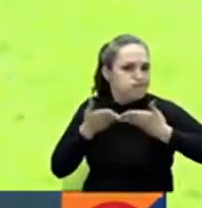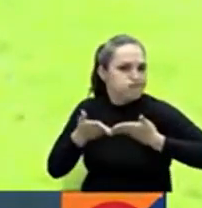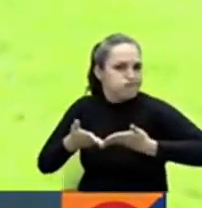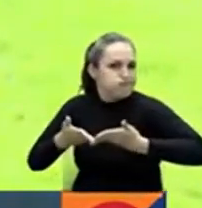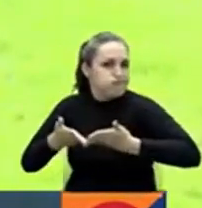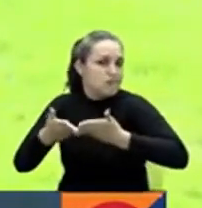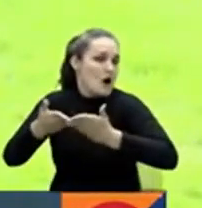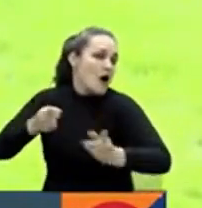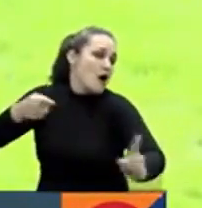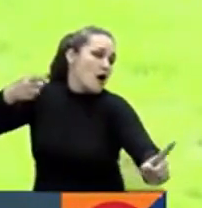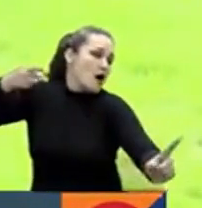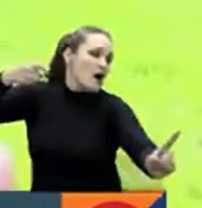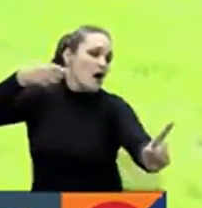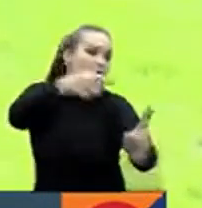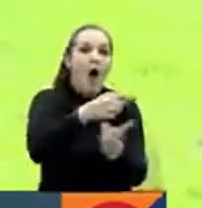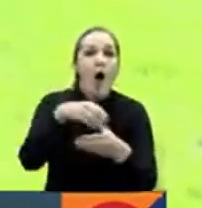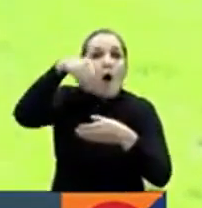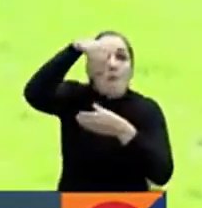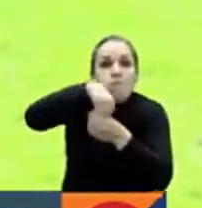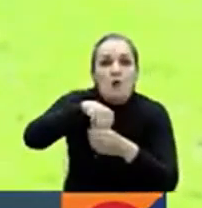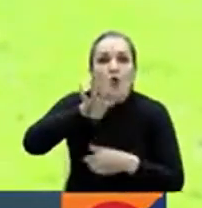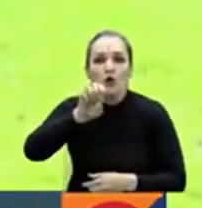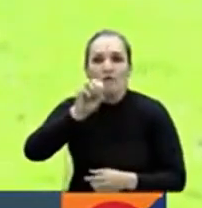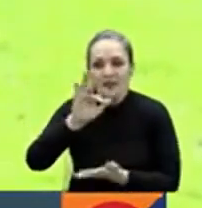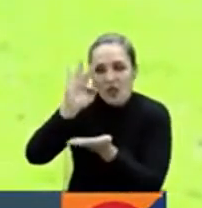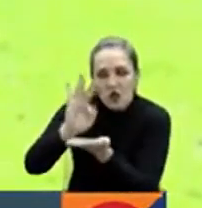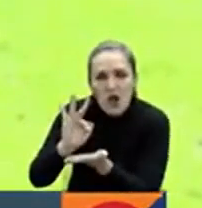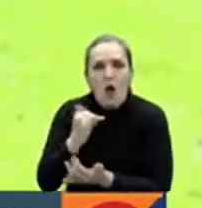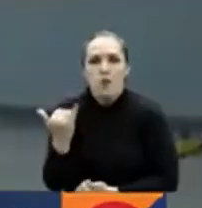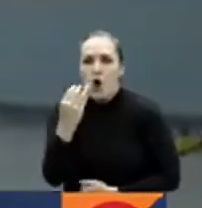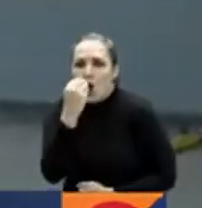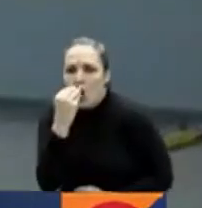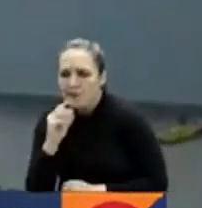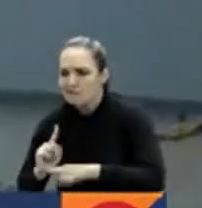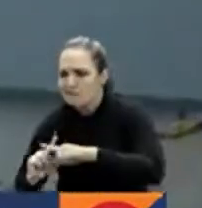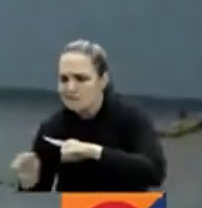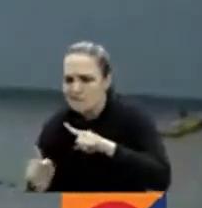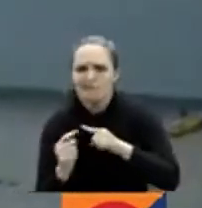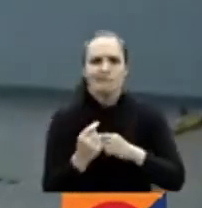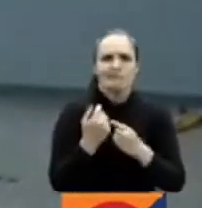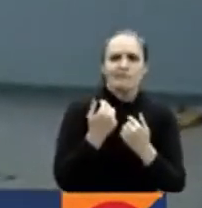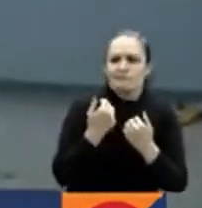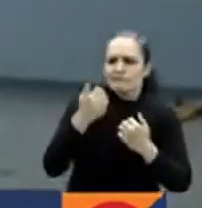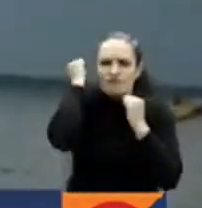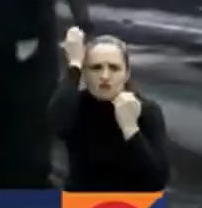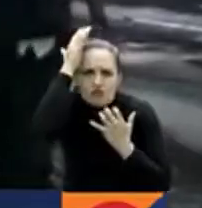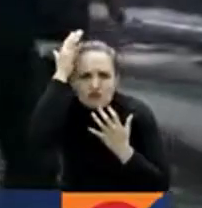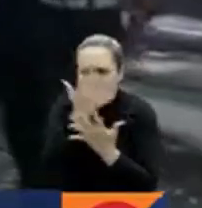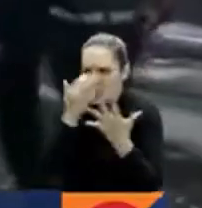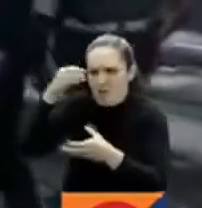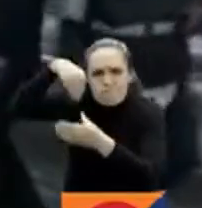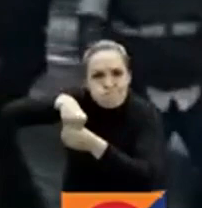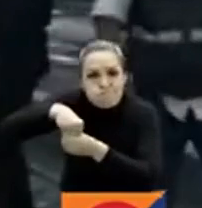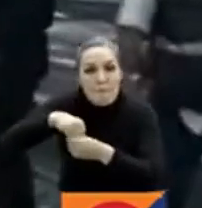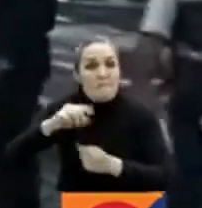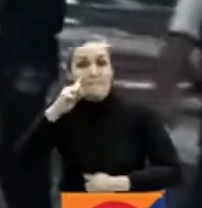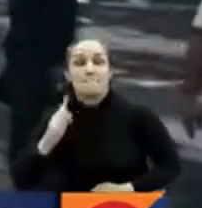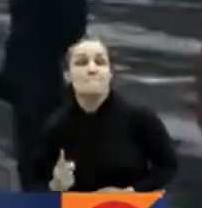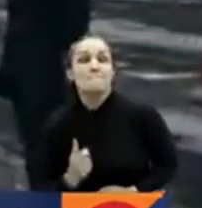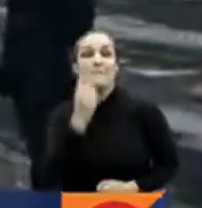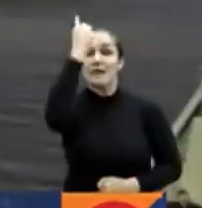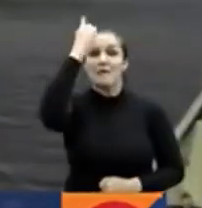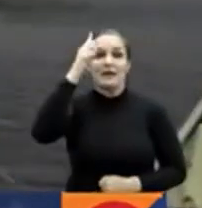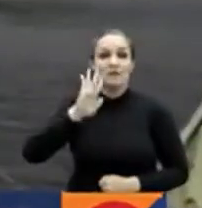de 90 toneladas. Envíder perecederos, no perecederos, elementos de aseo. Este es el primer transporte de carga que realiza la Armada de